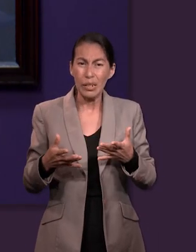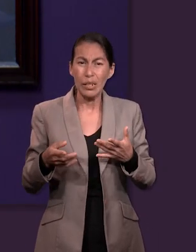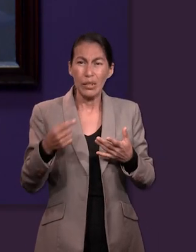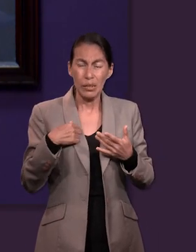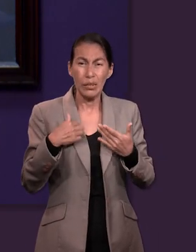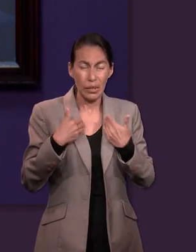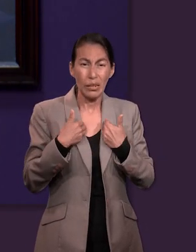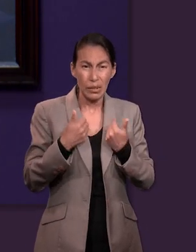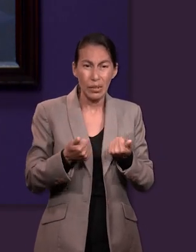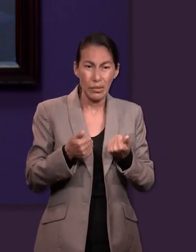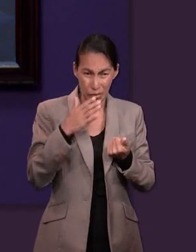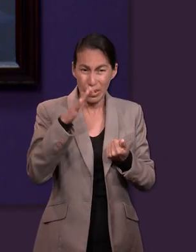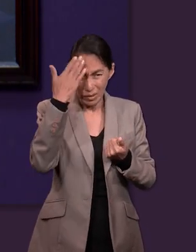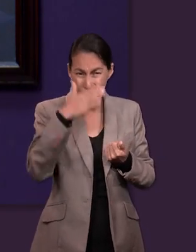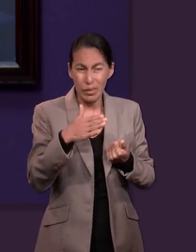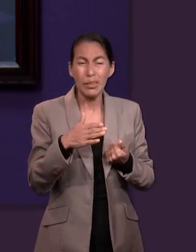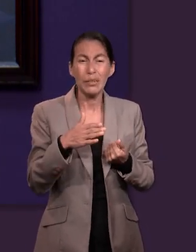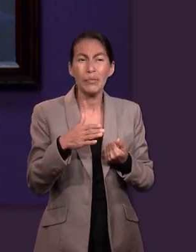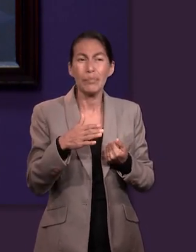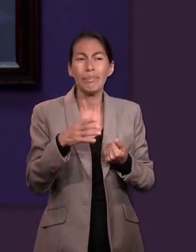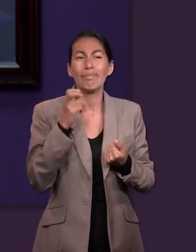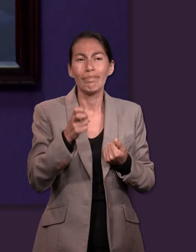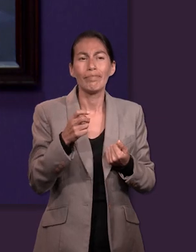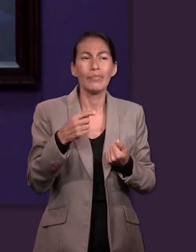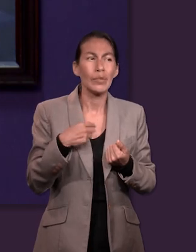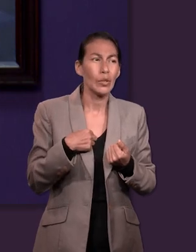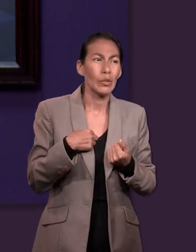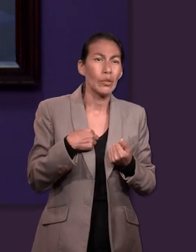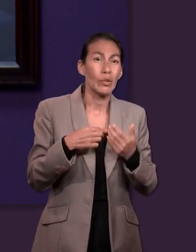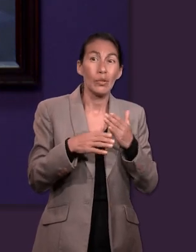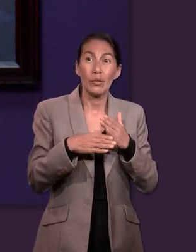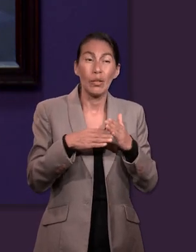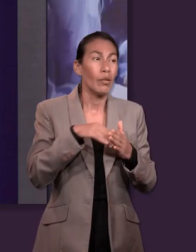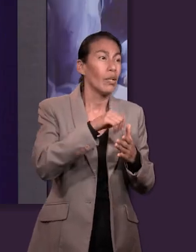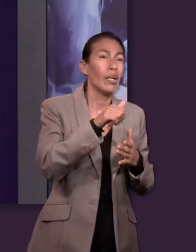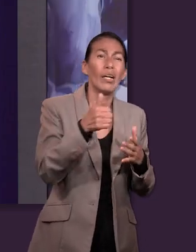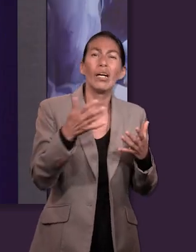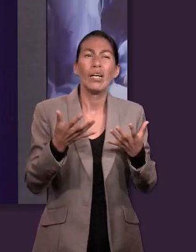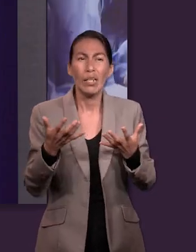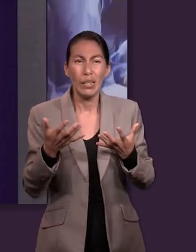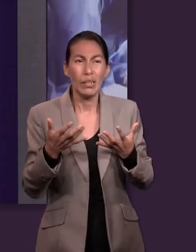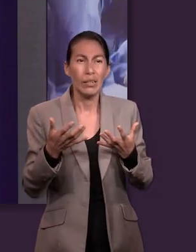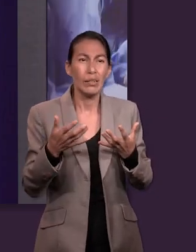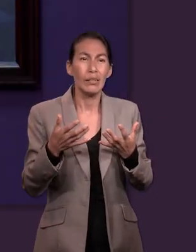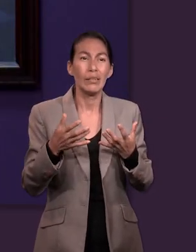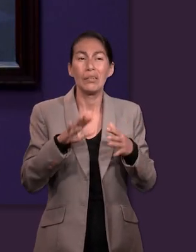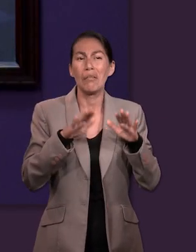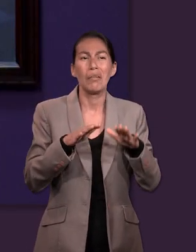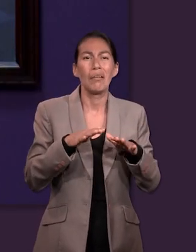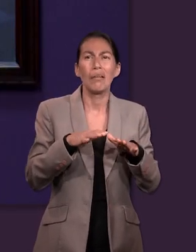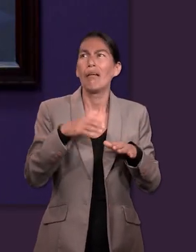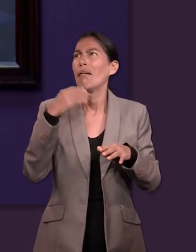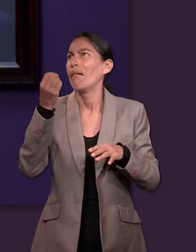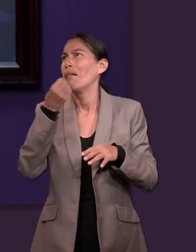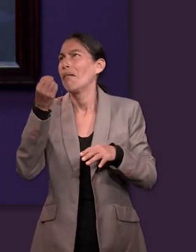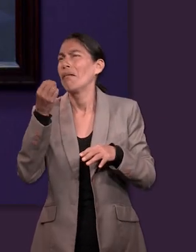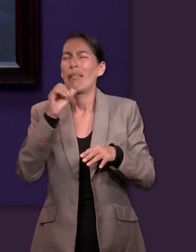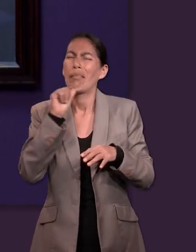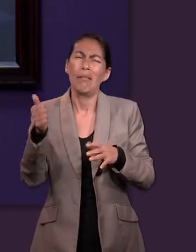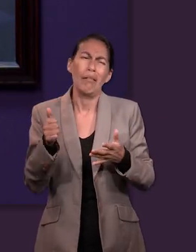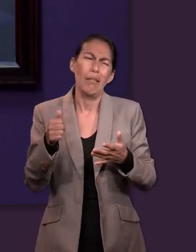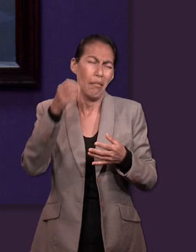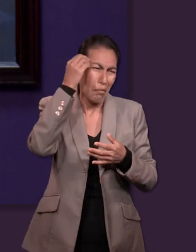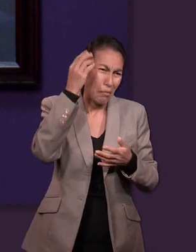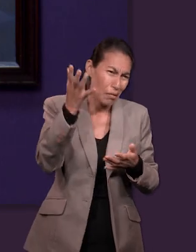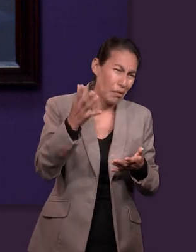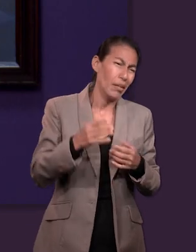ya lo tengo identificado, entonces, tengo que hacer otras cosas, ¿no? Y es este, olvidas de pedirle a Dios, ¿sabes